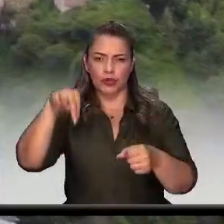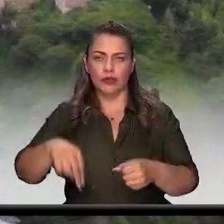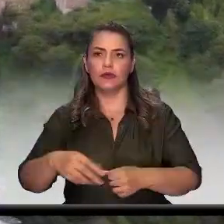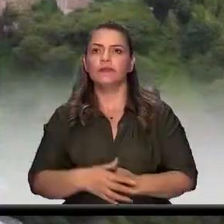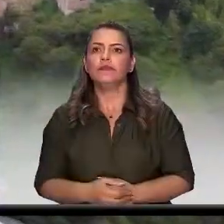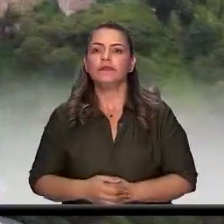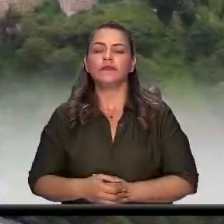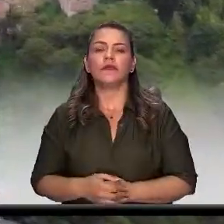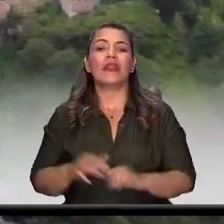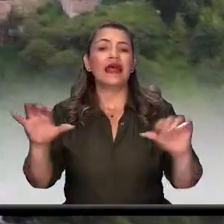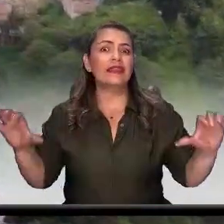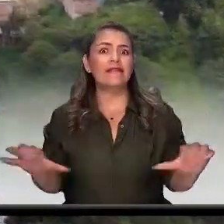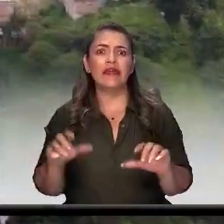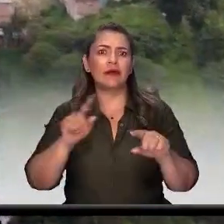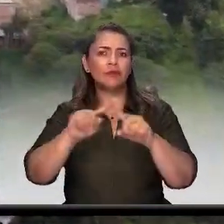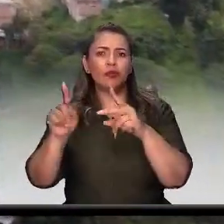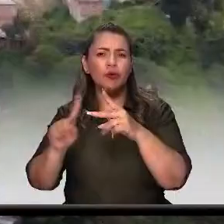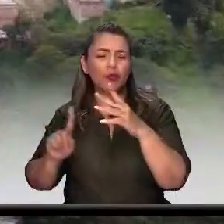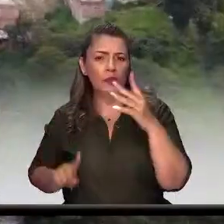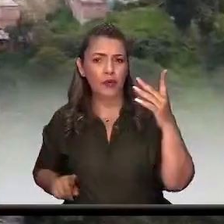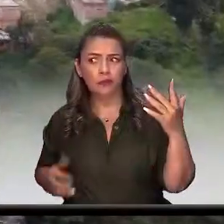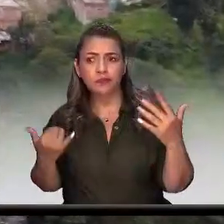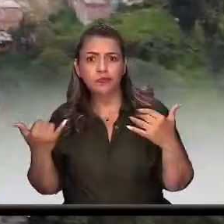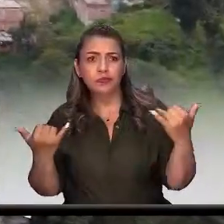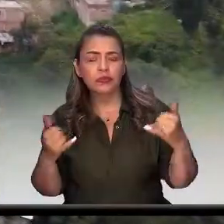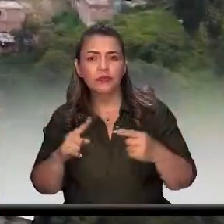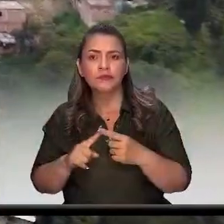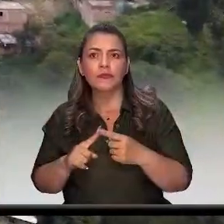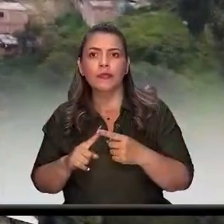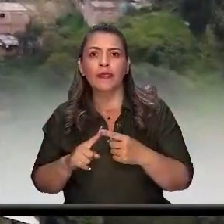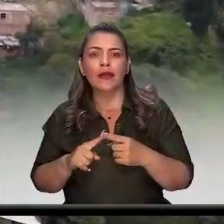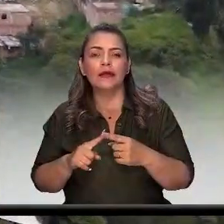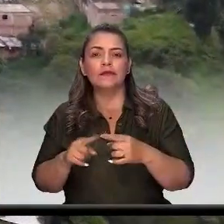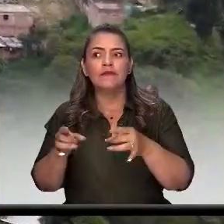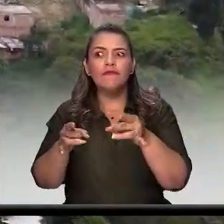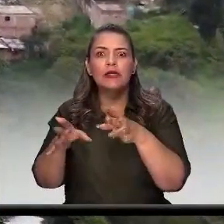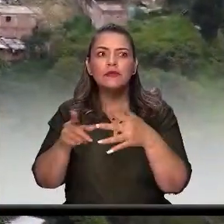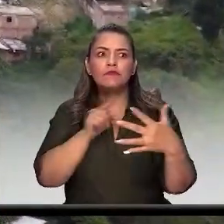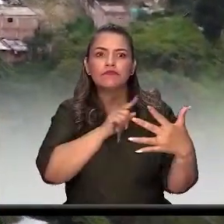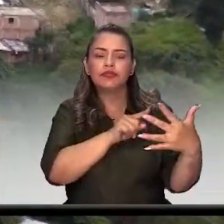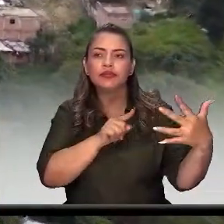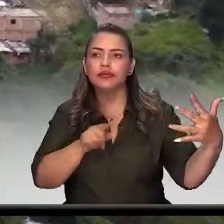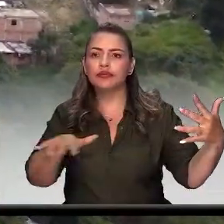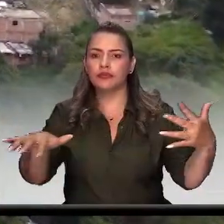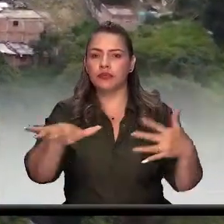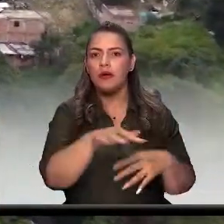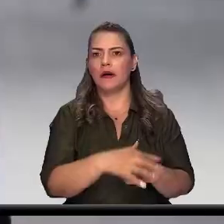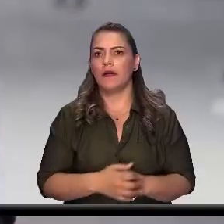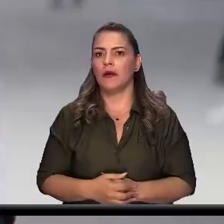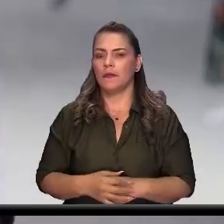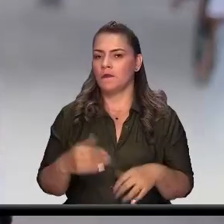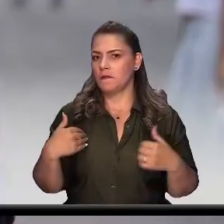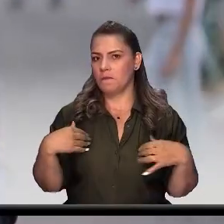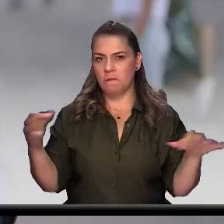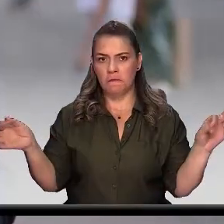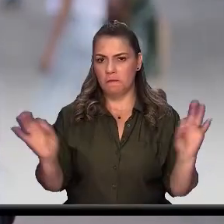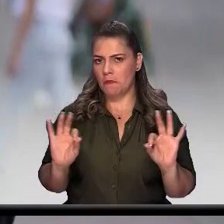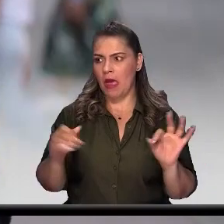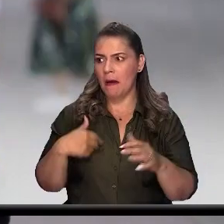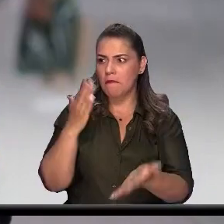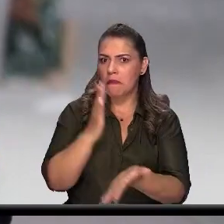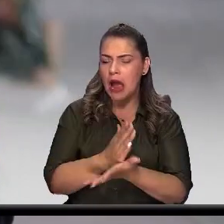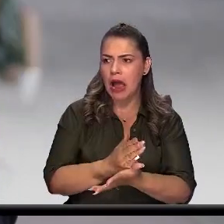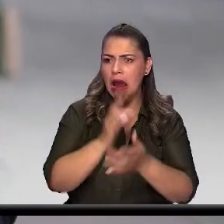eventos que se desarrollaron durante estas fechas en nuestra ciudad no tuvimos ningún incidente de grave